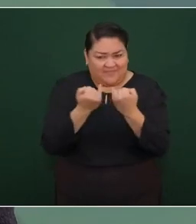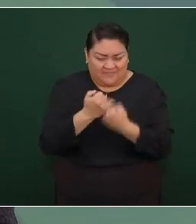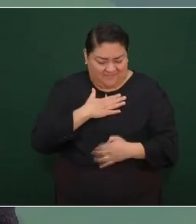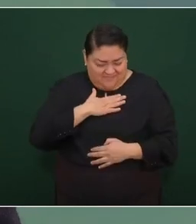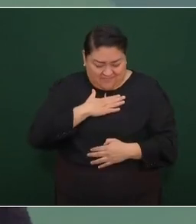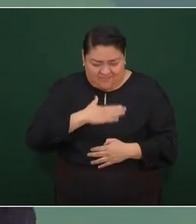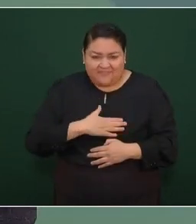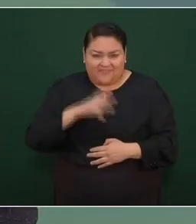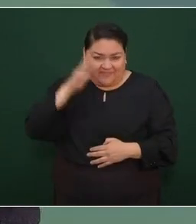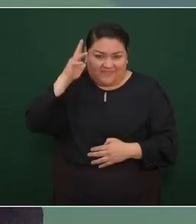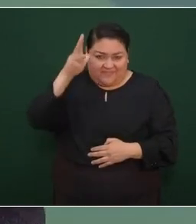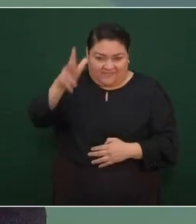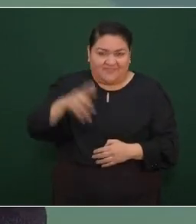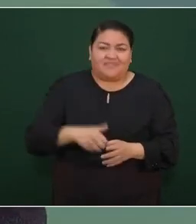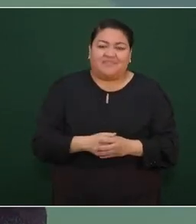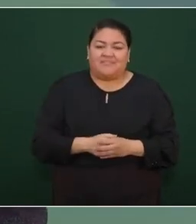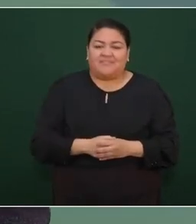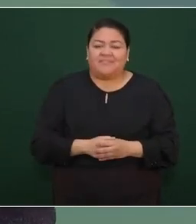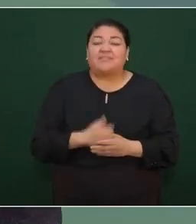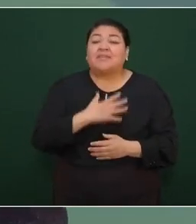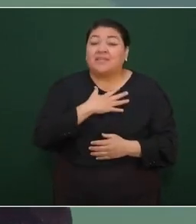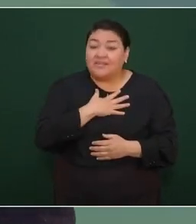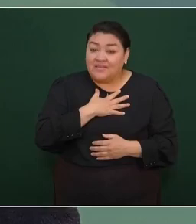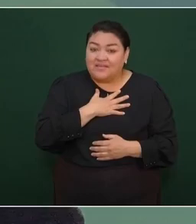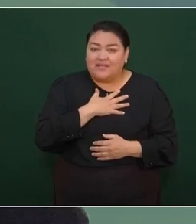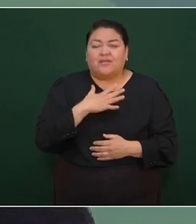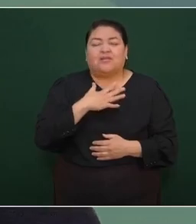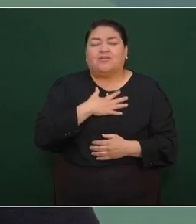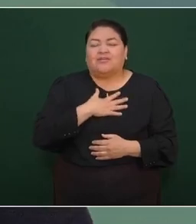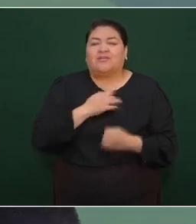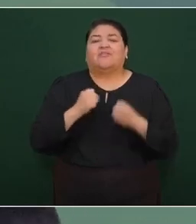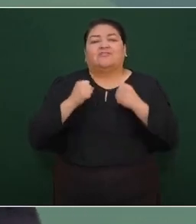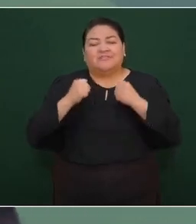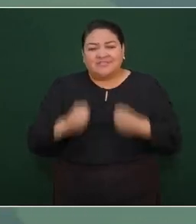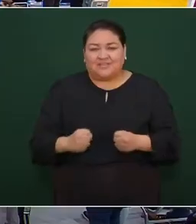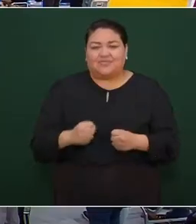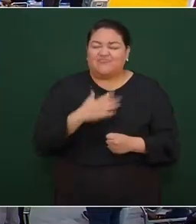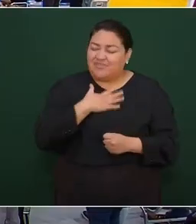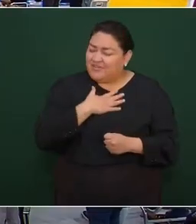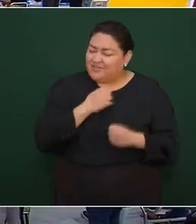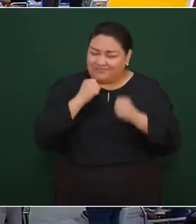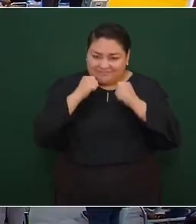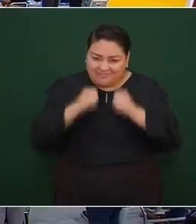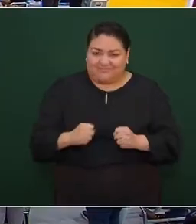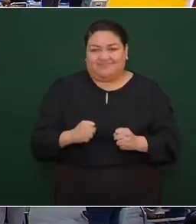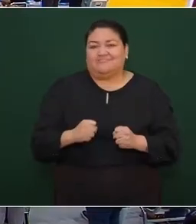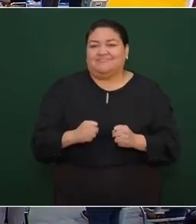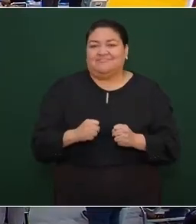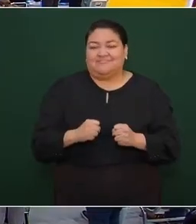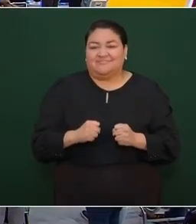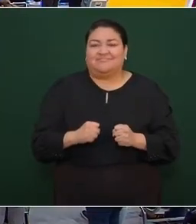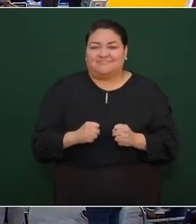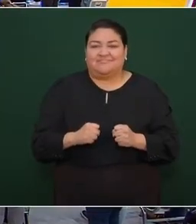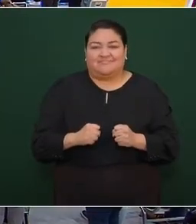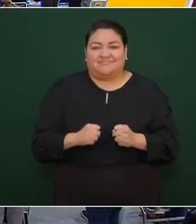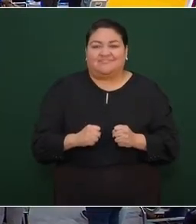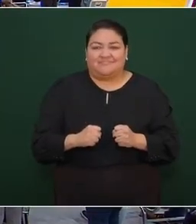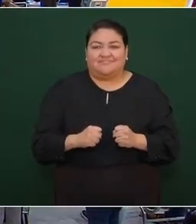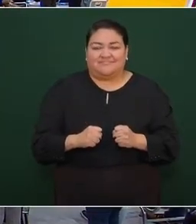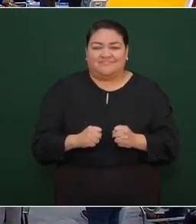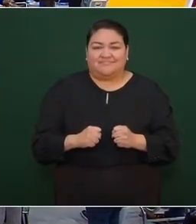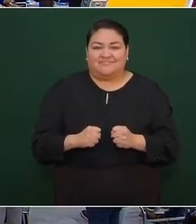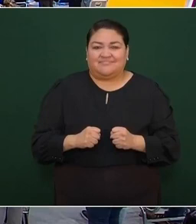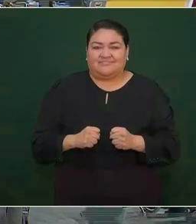yo estoy muy seguro muy seguro que